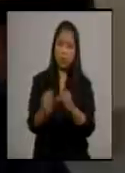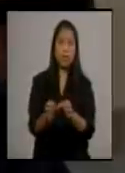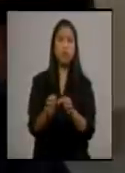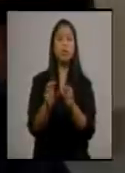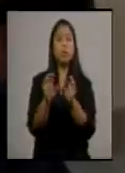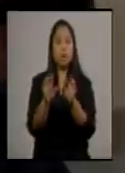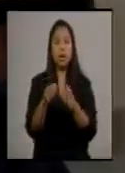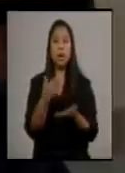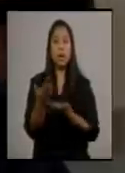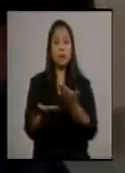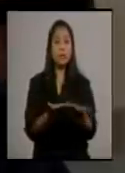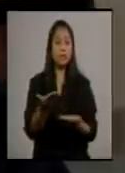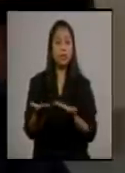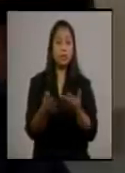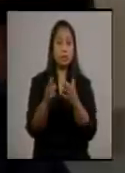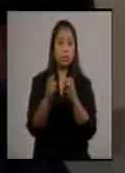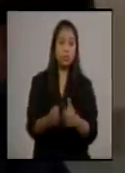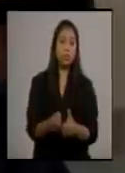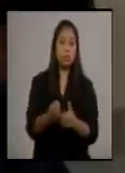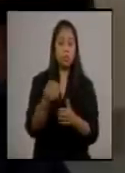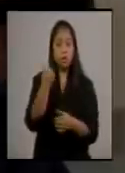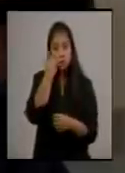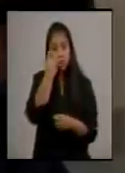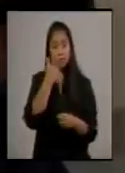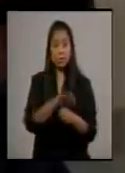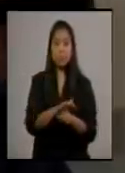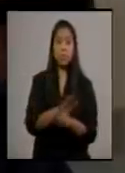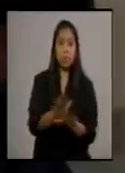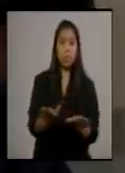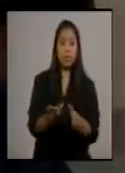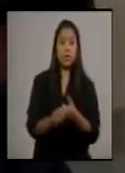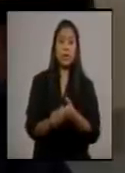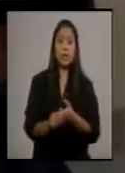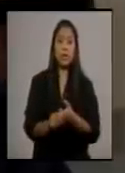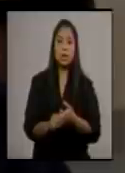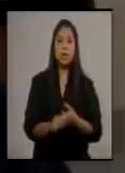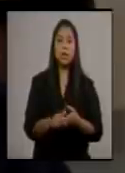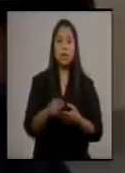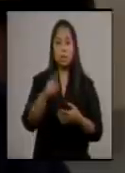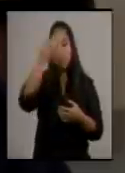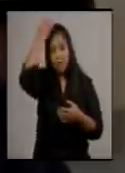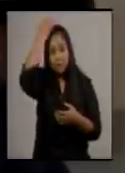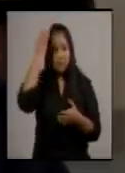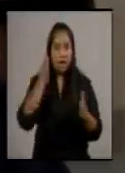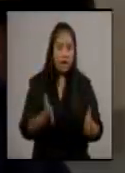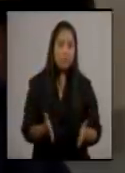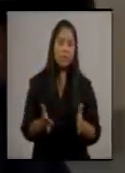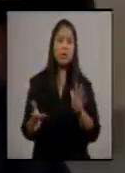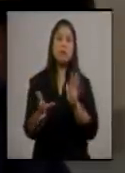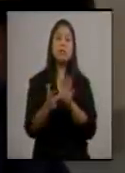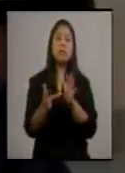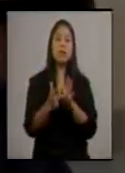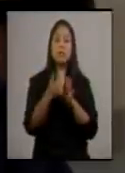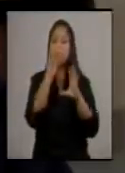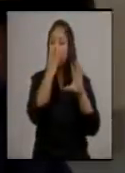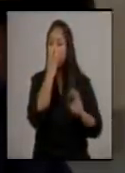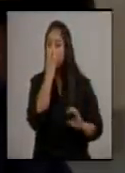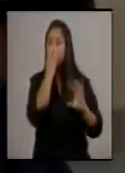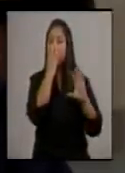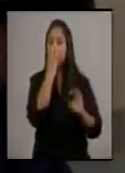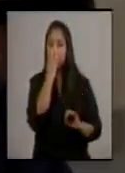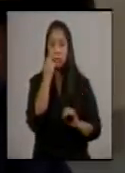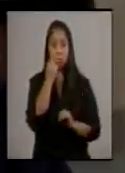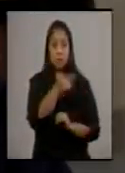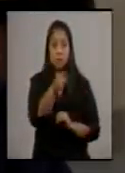a trabajar y a tratar a las personas, la personal de enfermería, técnicos respiratorios, que